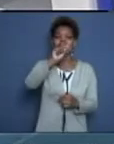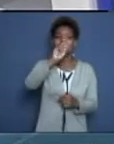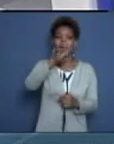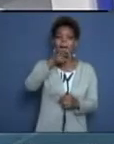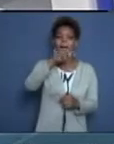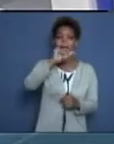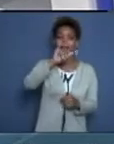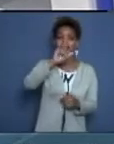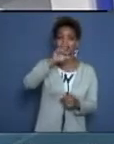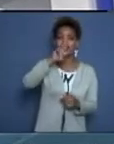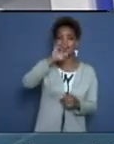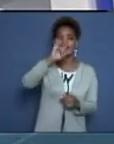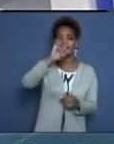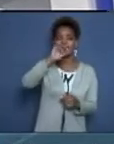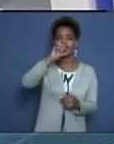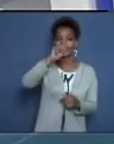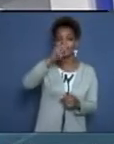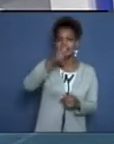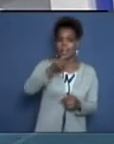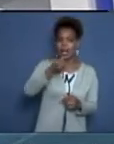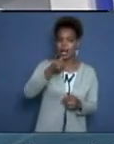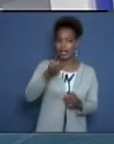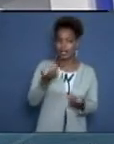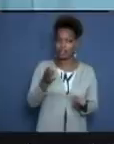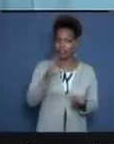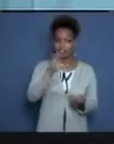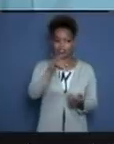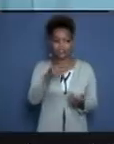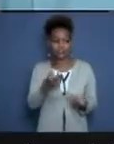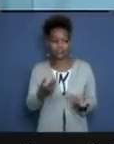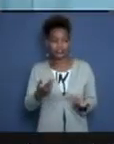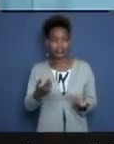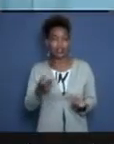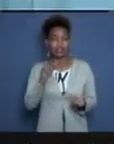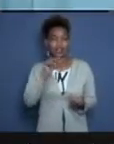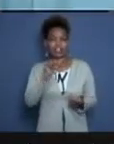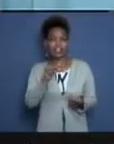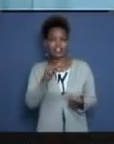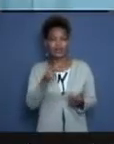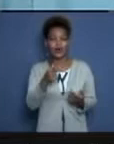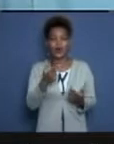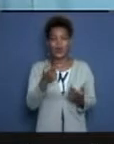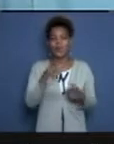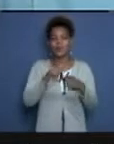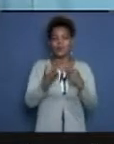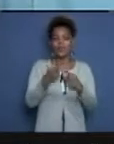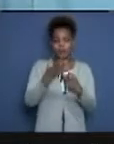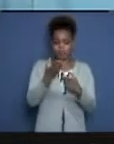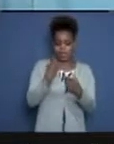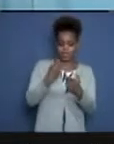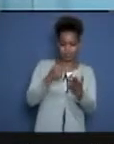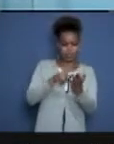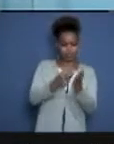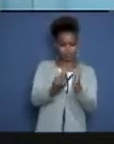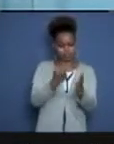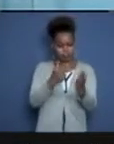cubano tiene un médico dentro, yo lo digo, y no solamente en este aspecto, sino en otras enfermedades. Nos dice que muchos pacientes que se han recuperado